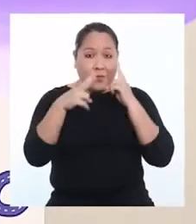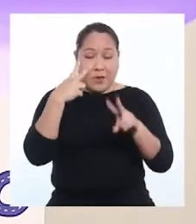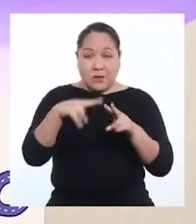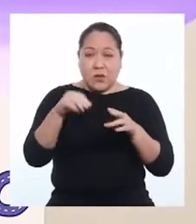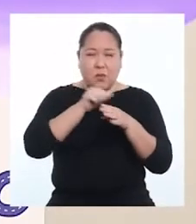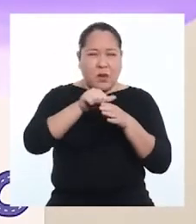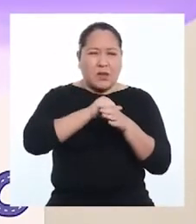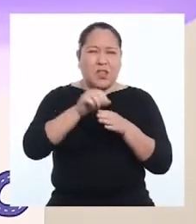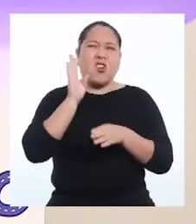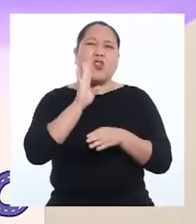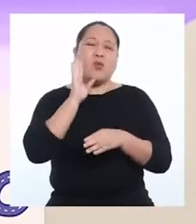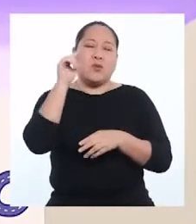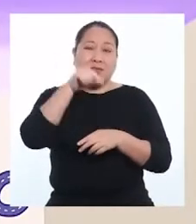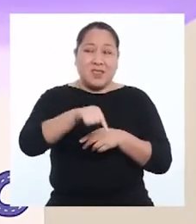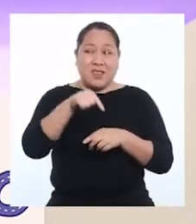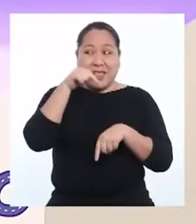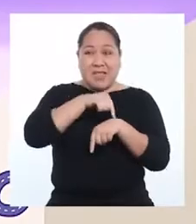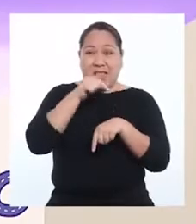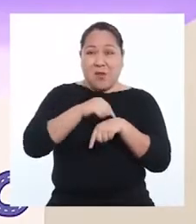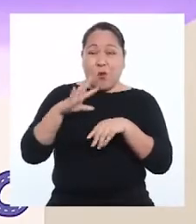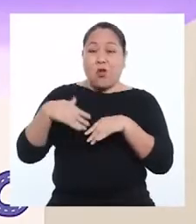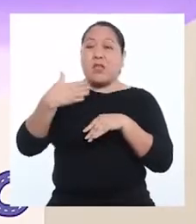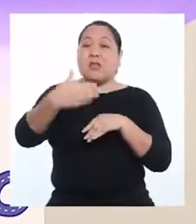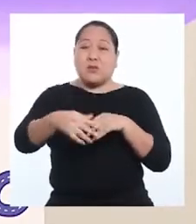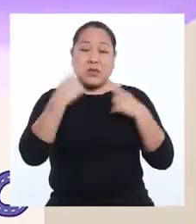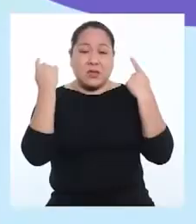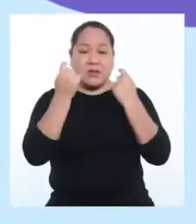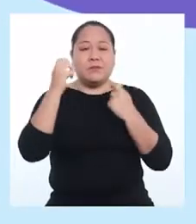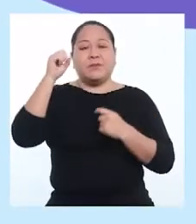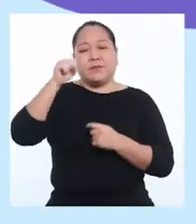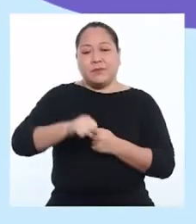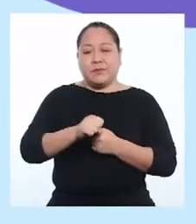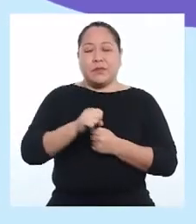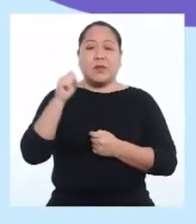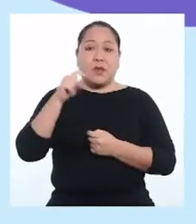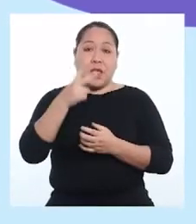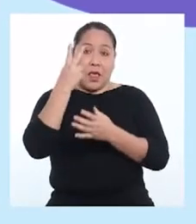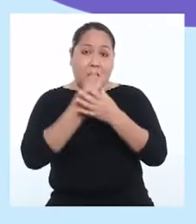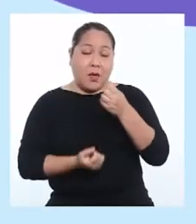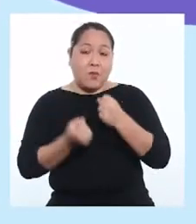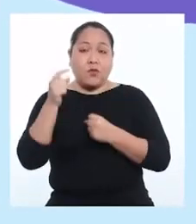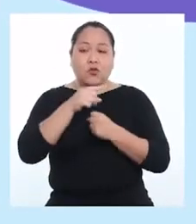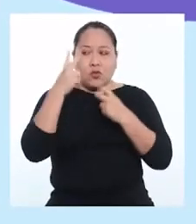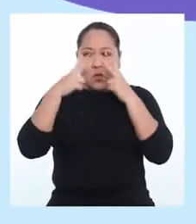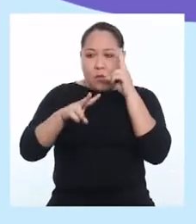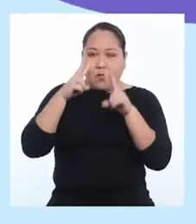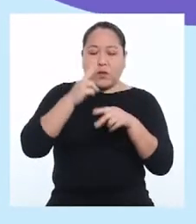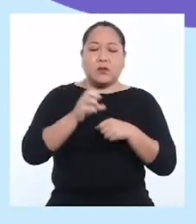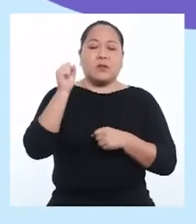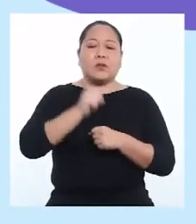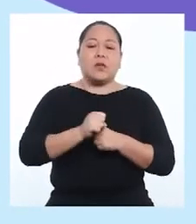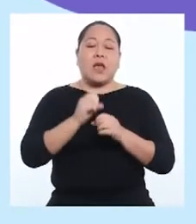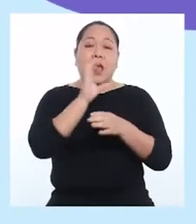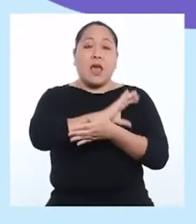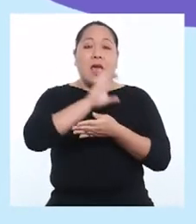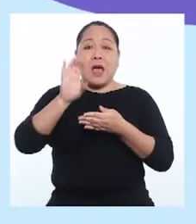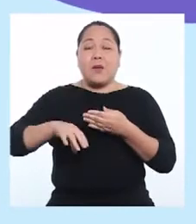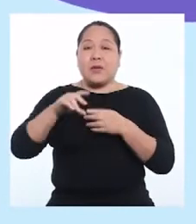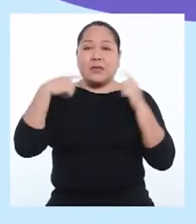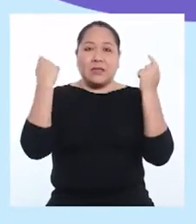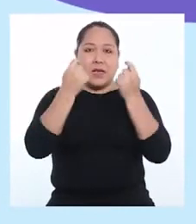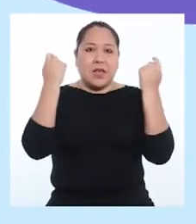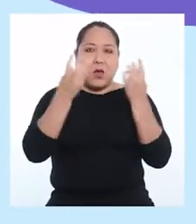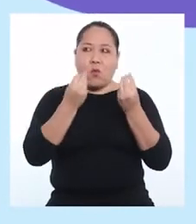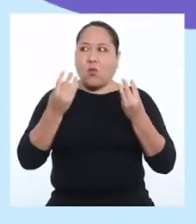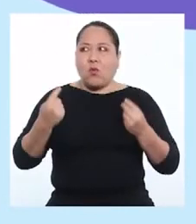prácticas de contaminación durante o después de las festividades? Sí. En ambos casos las he visto, ya que en Cajamarca se